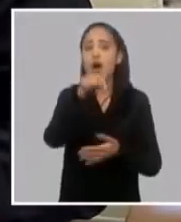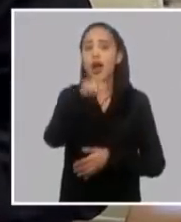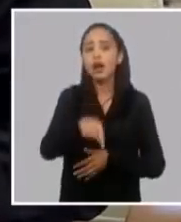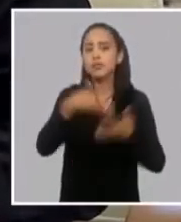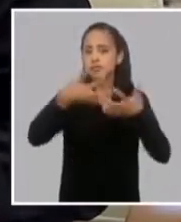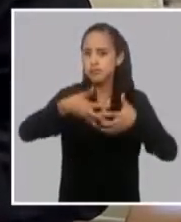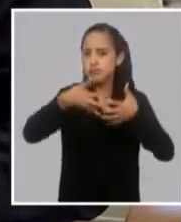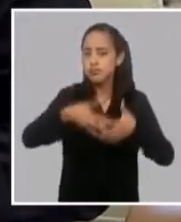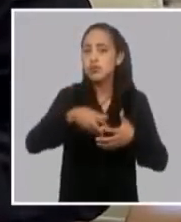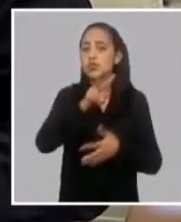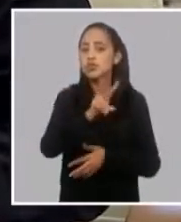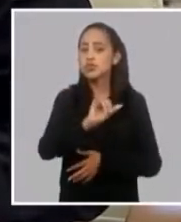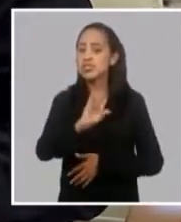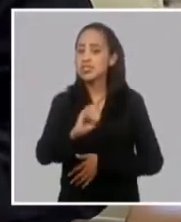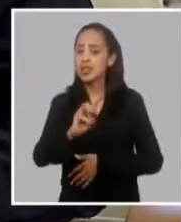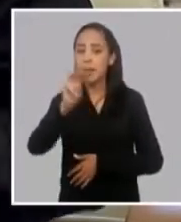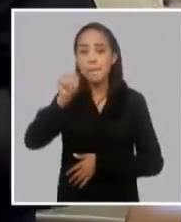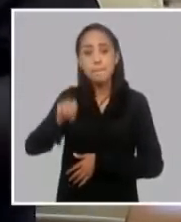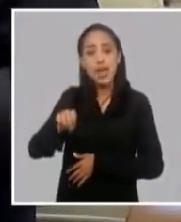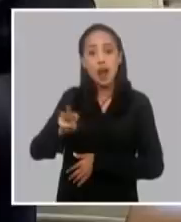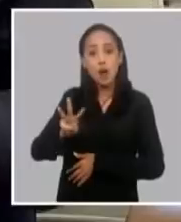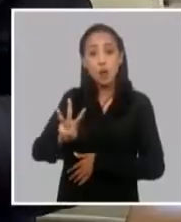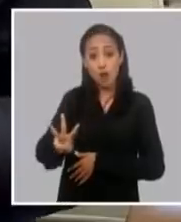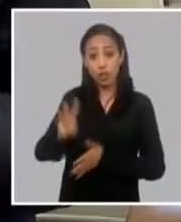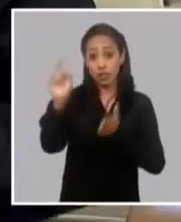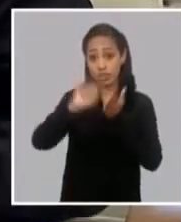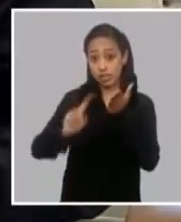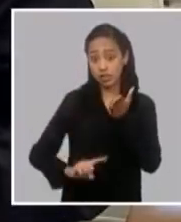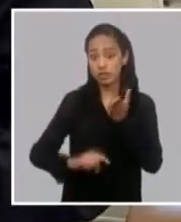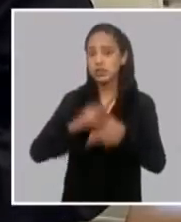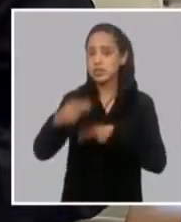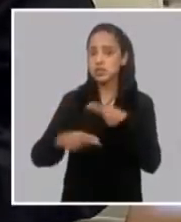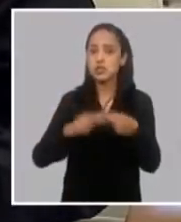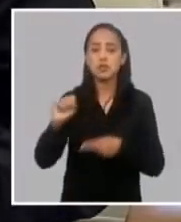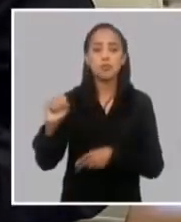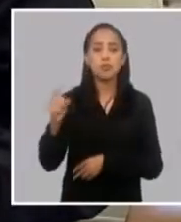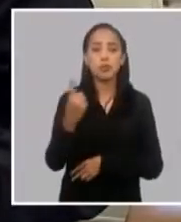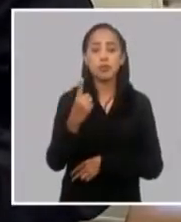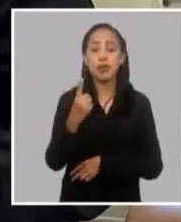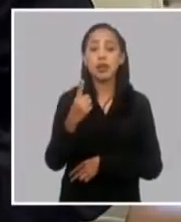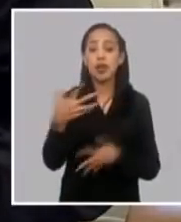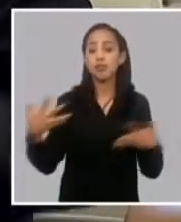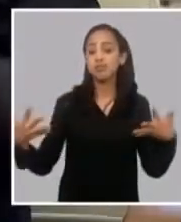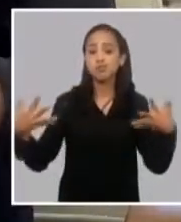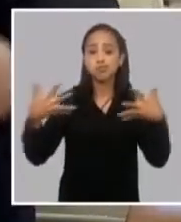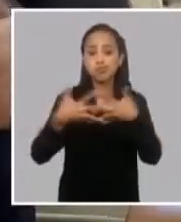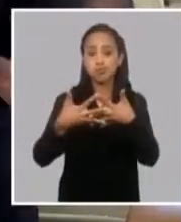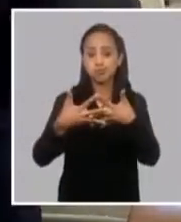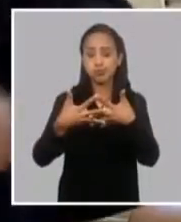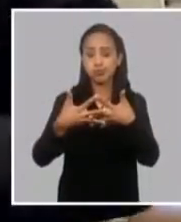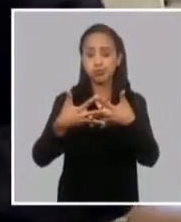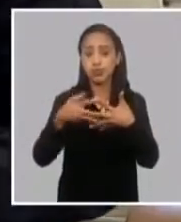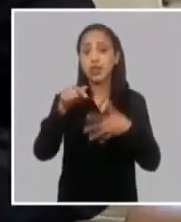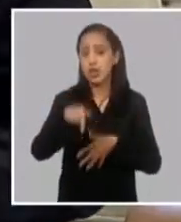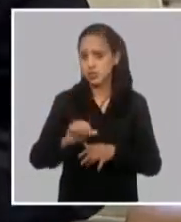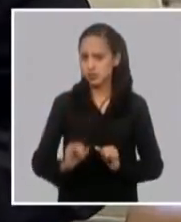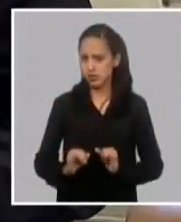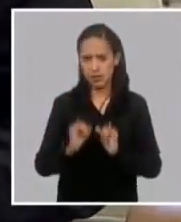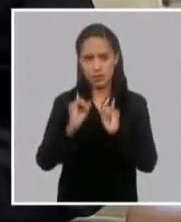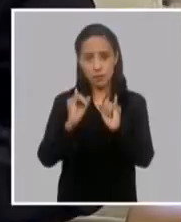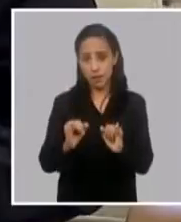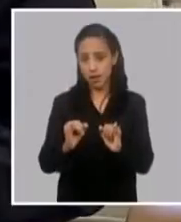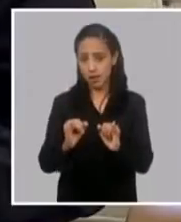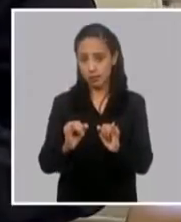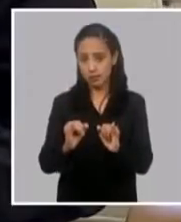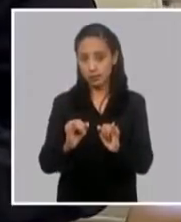260 MW, realizó su primera sincronización, es un asunto que se ha ido informando,